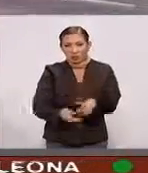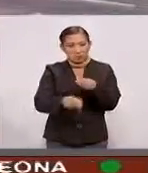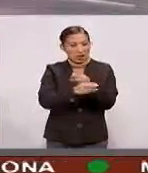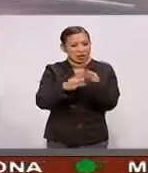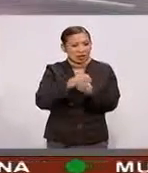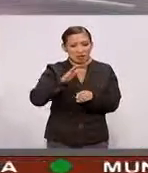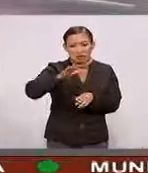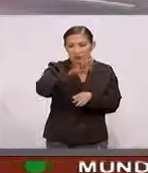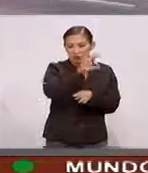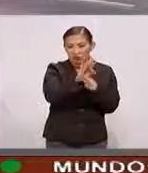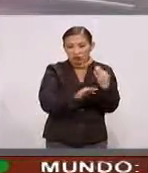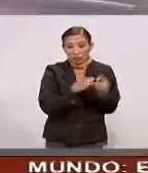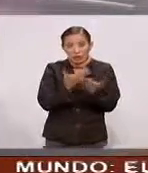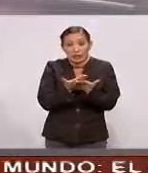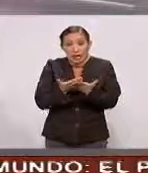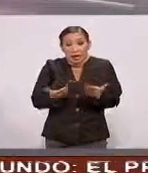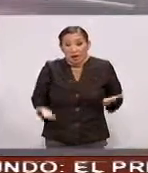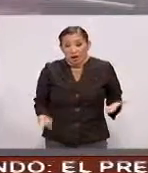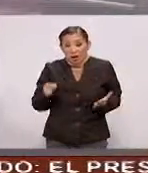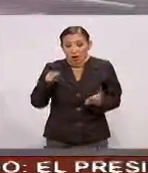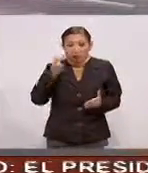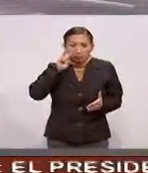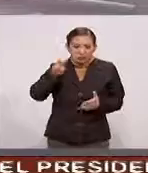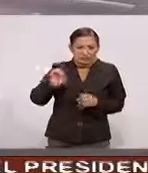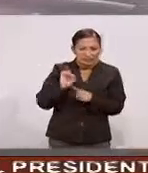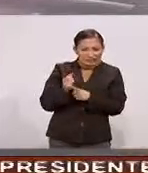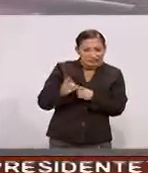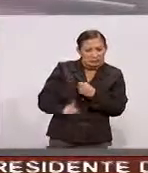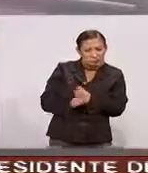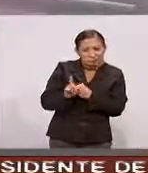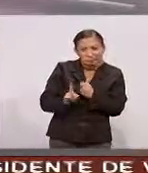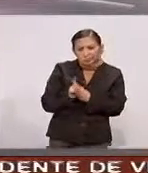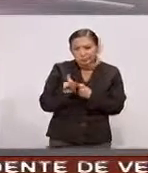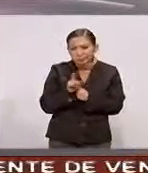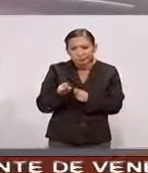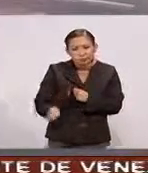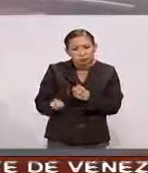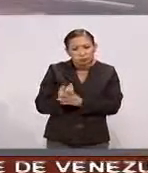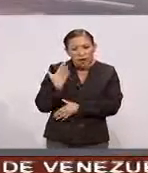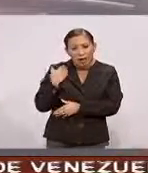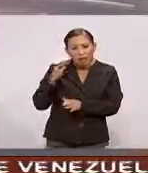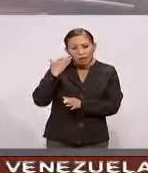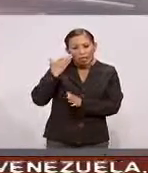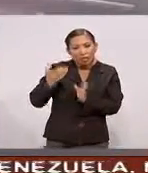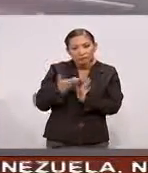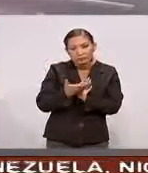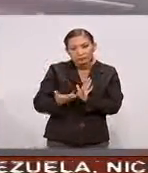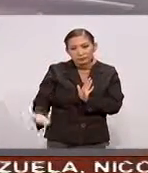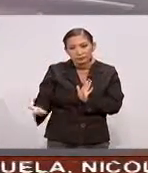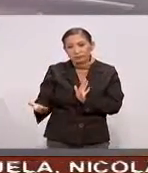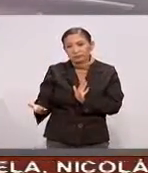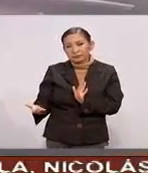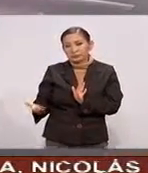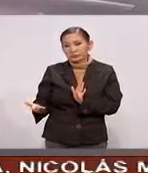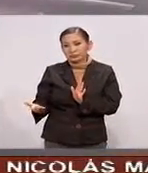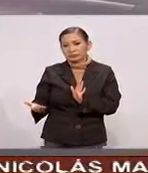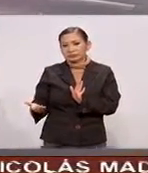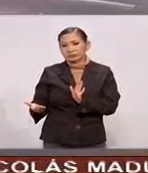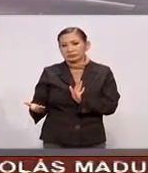Naturales De la tierra Y ahora Ante las circunstancias De lo que es El nuevo La nueva etapa Pues